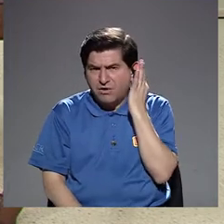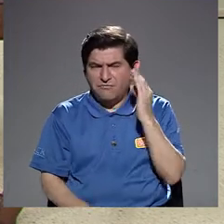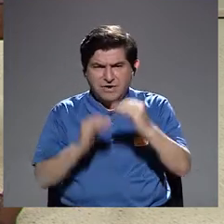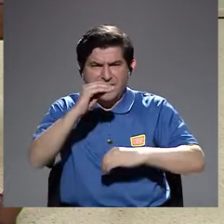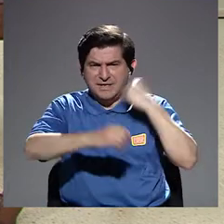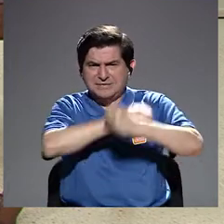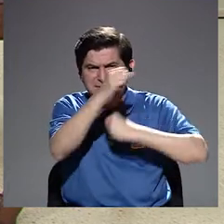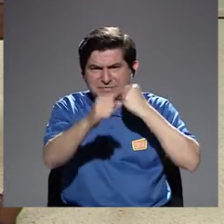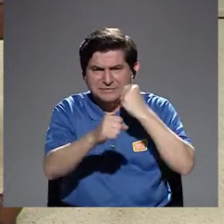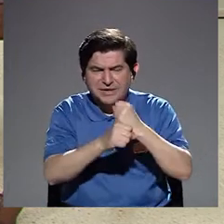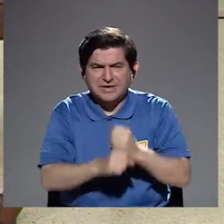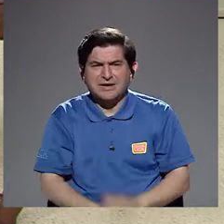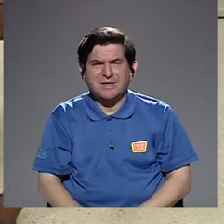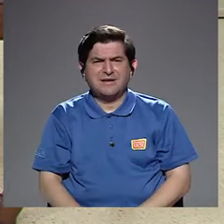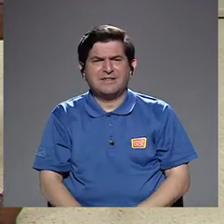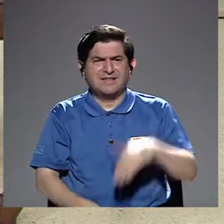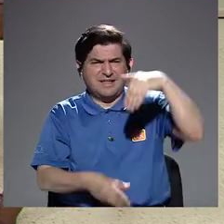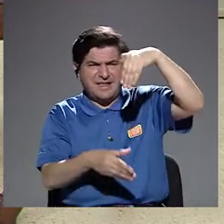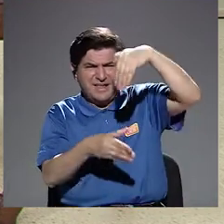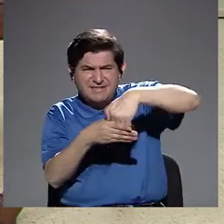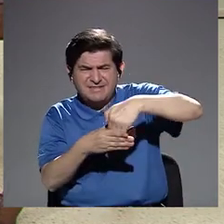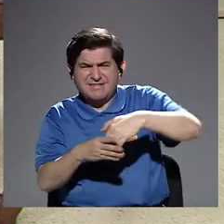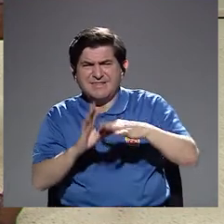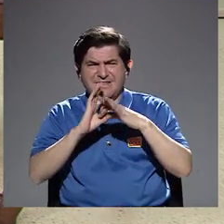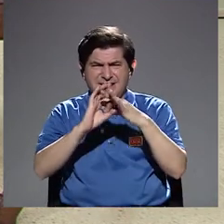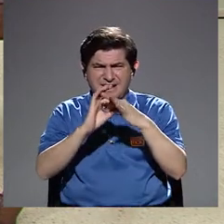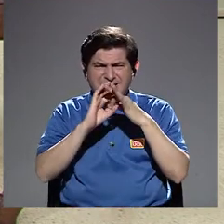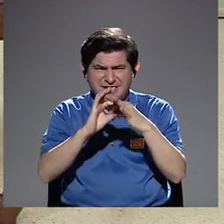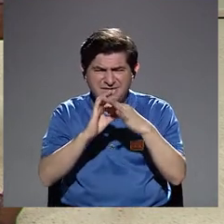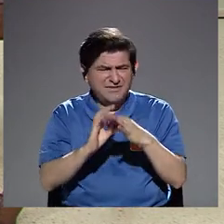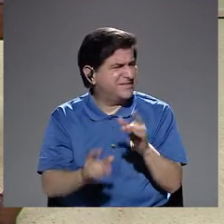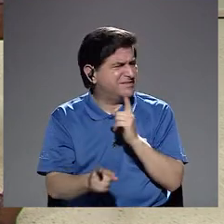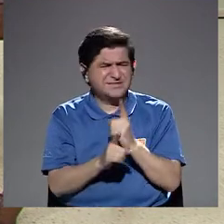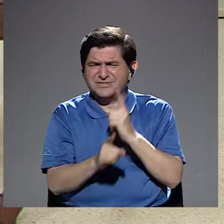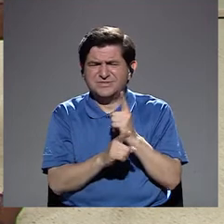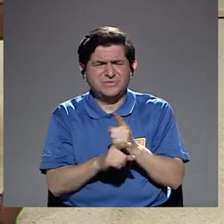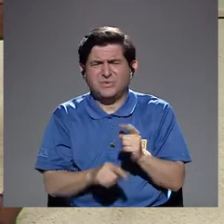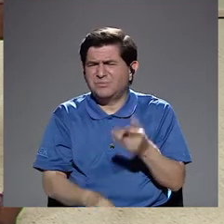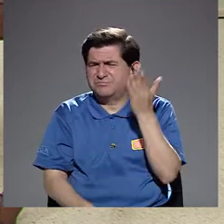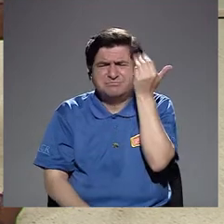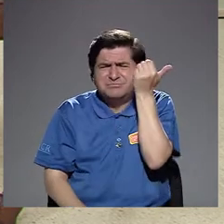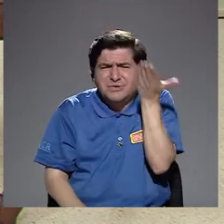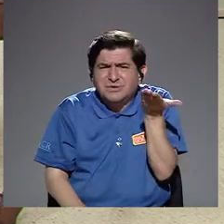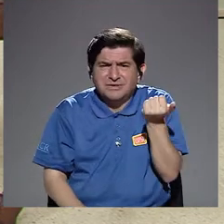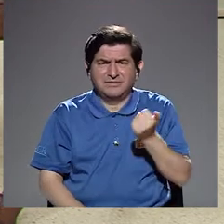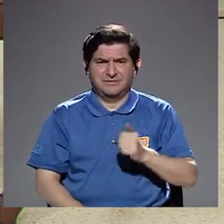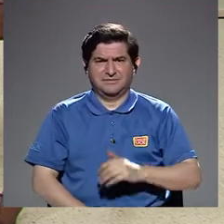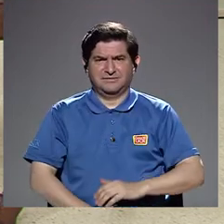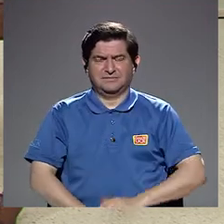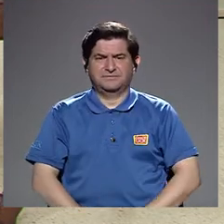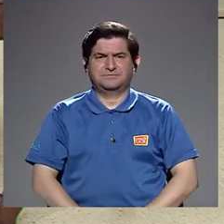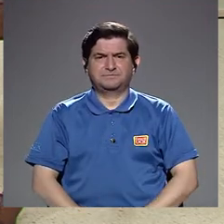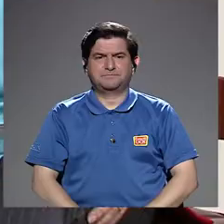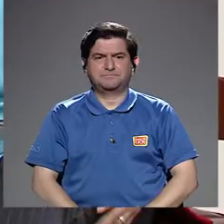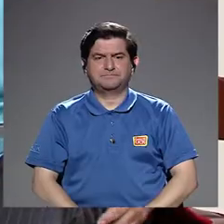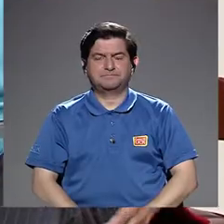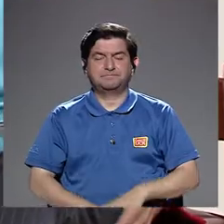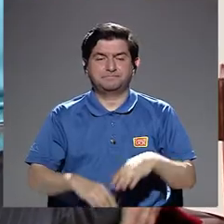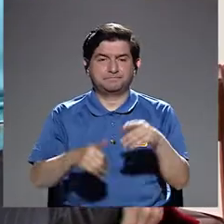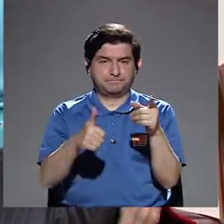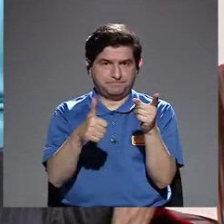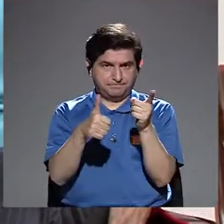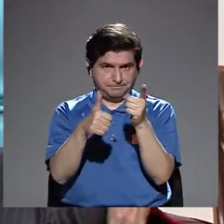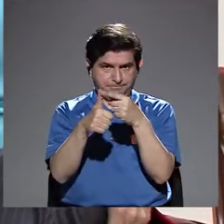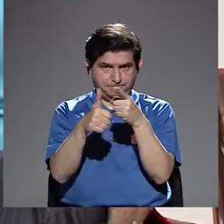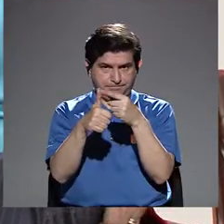verse en un tipo de esta situación propia? Sí, bueno, en primer